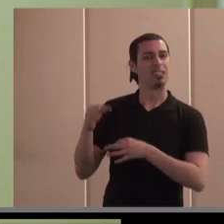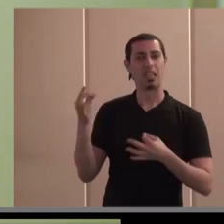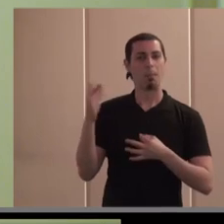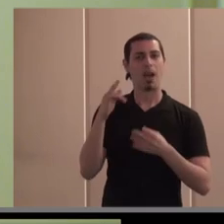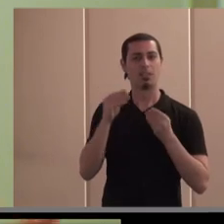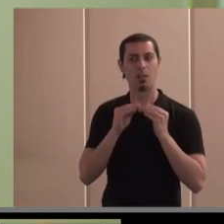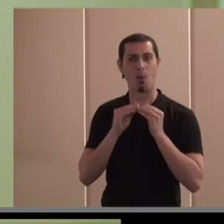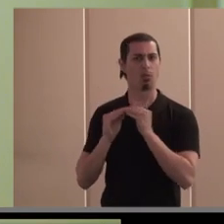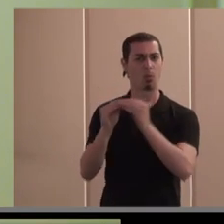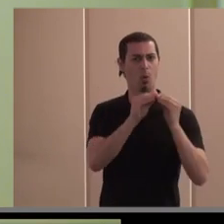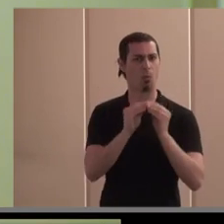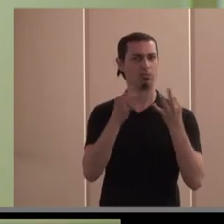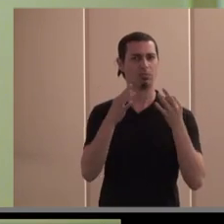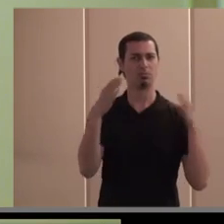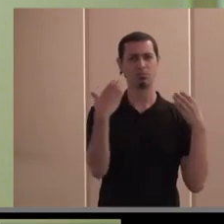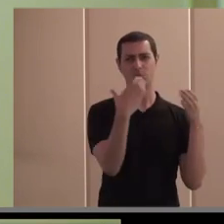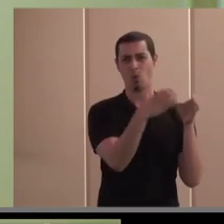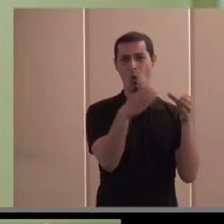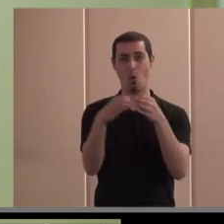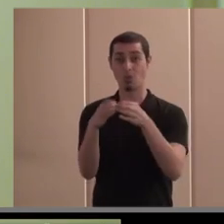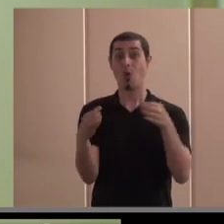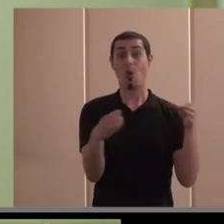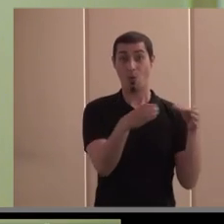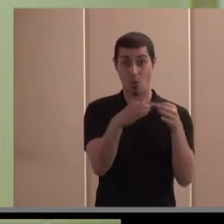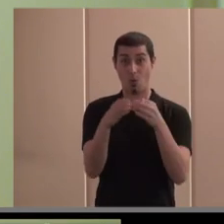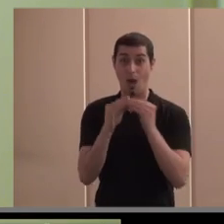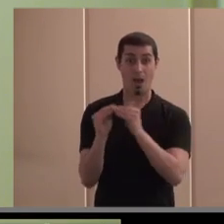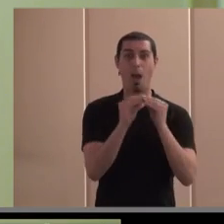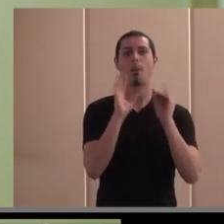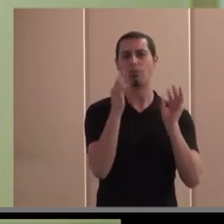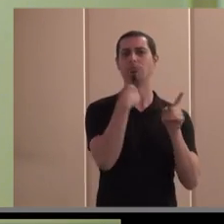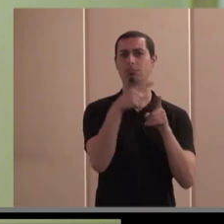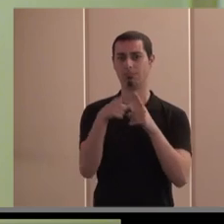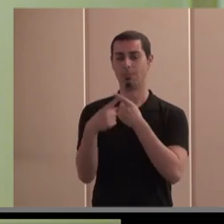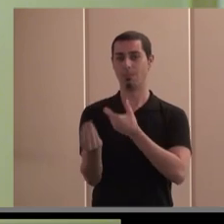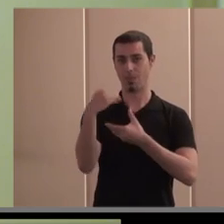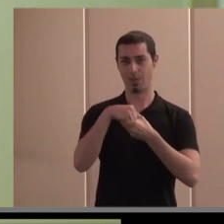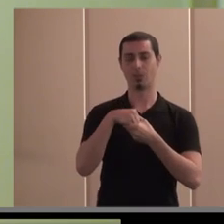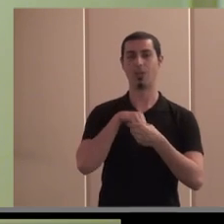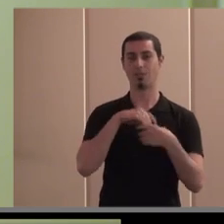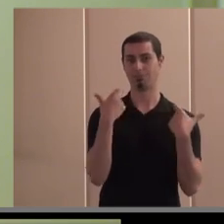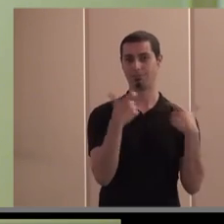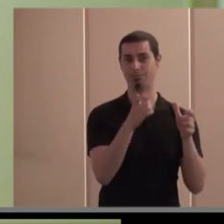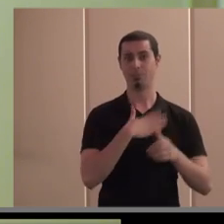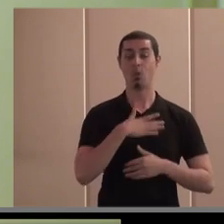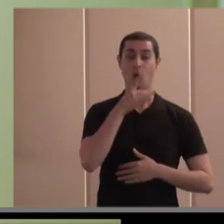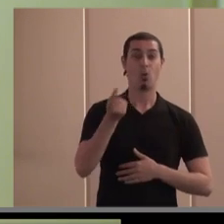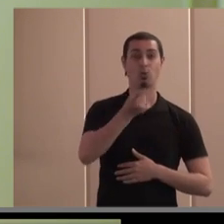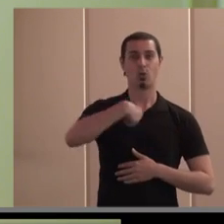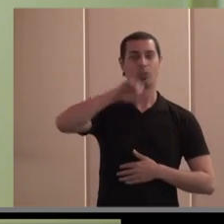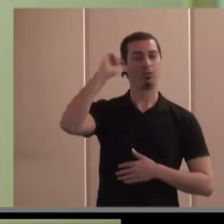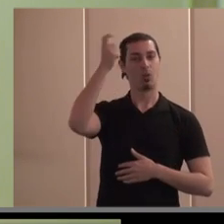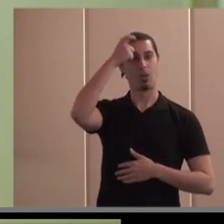en común todo este conjunto plural y diverso de entidades que conforman el sector, por qué estamos todos enclavados en un